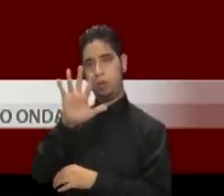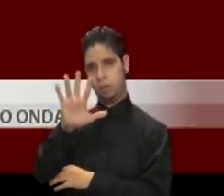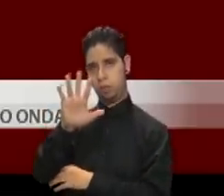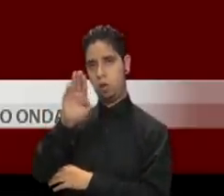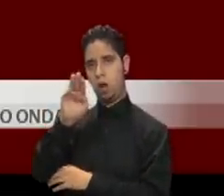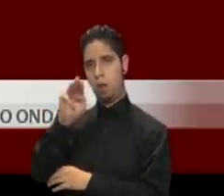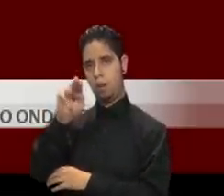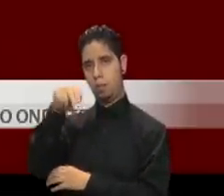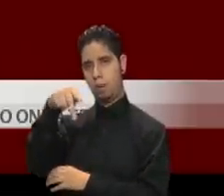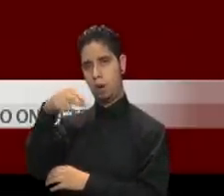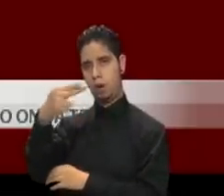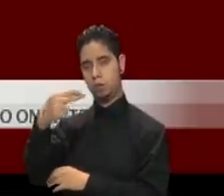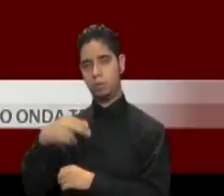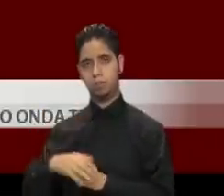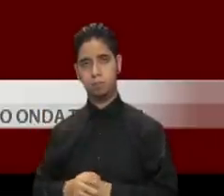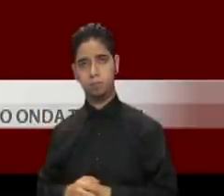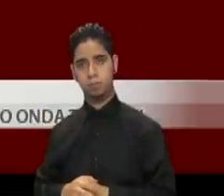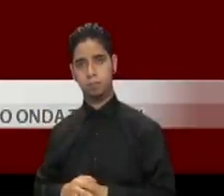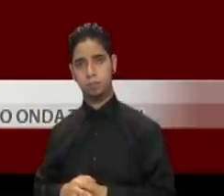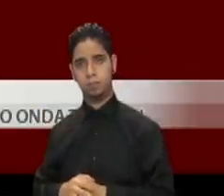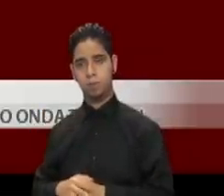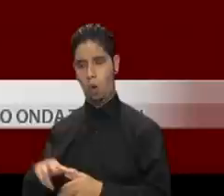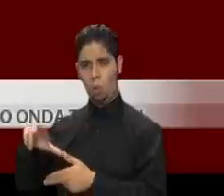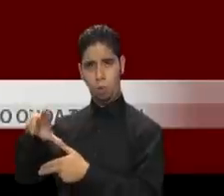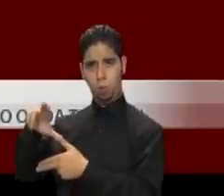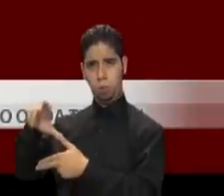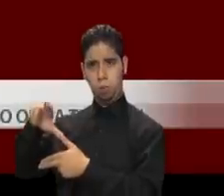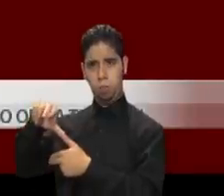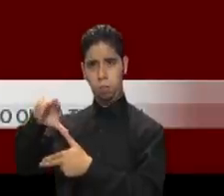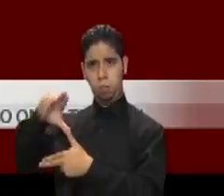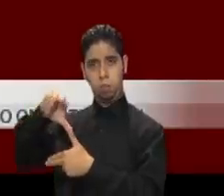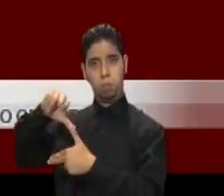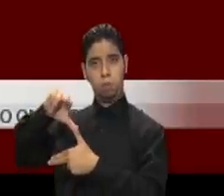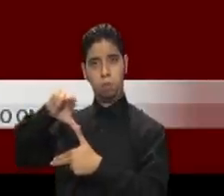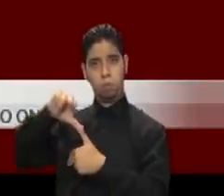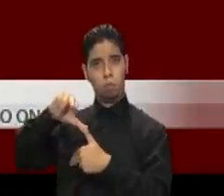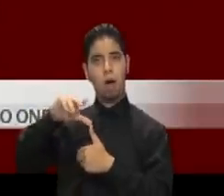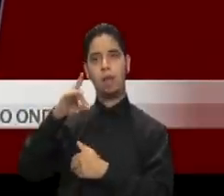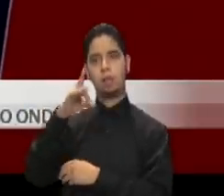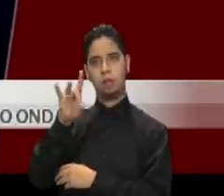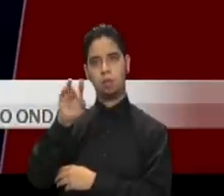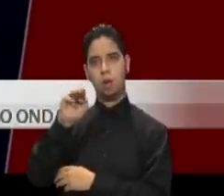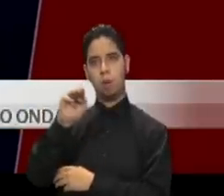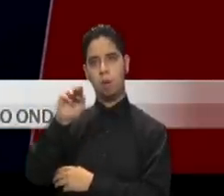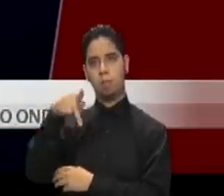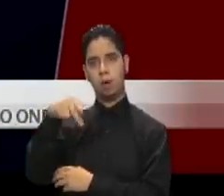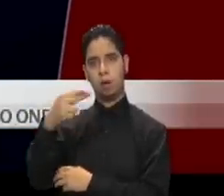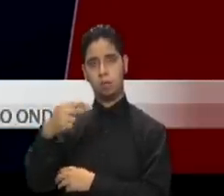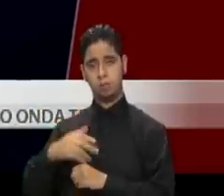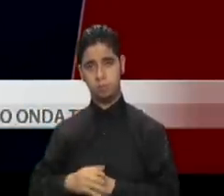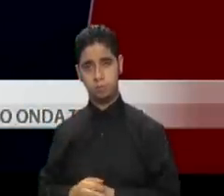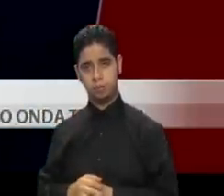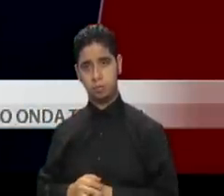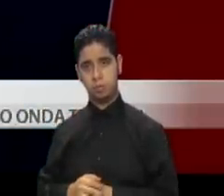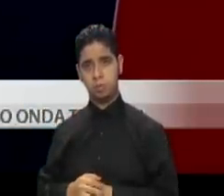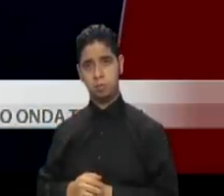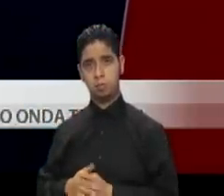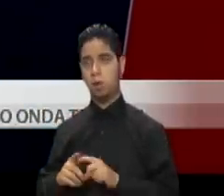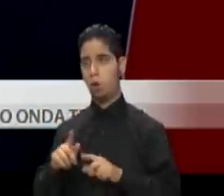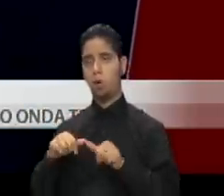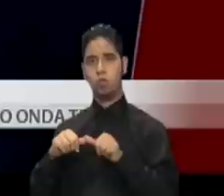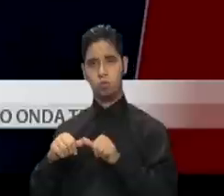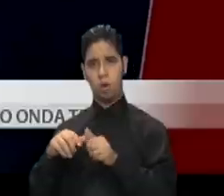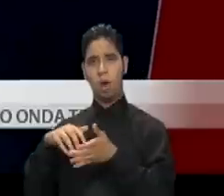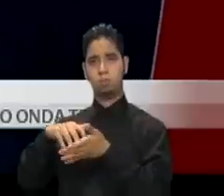Se mueve rápidamente hacia el oeste a razón de 18 millas por hora El sistema ha perdido fuerza y debe continuar delvitándose